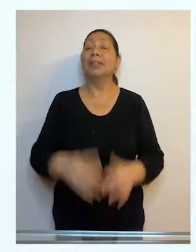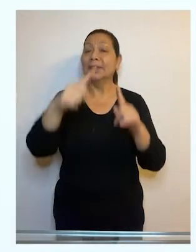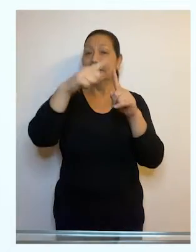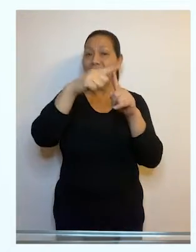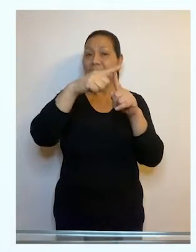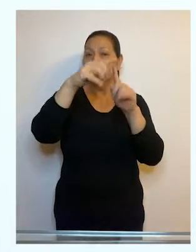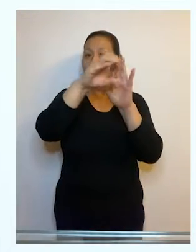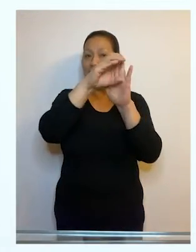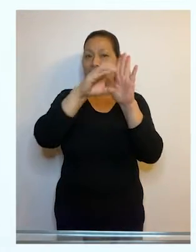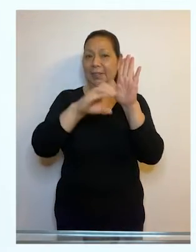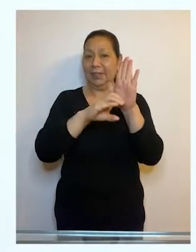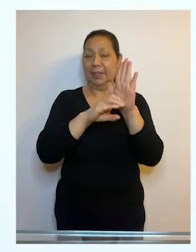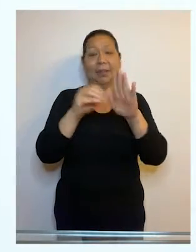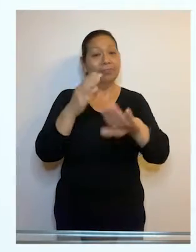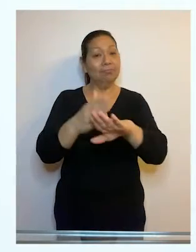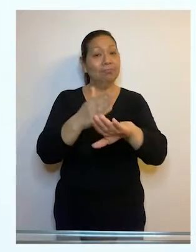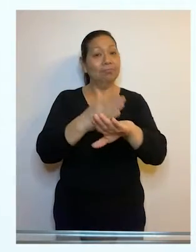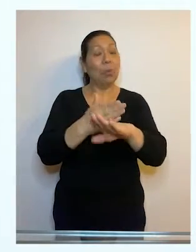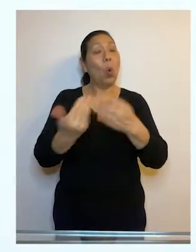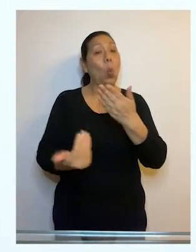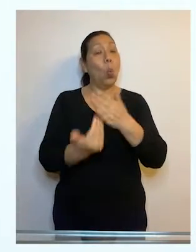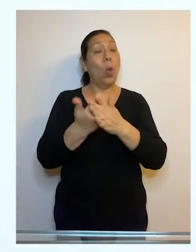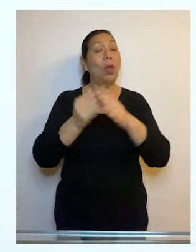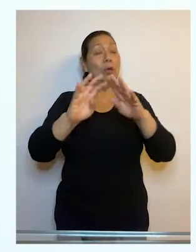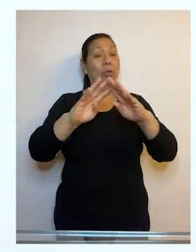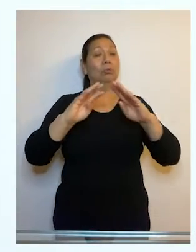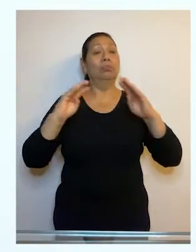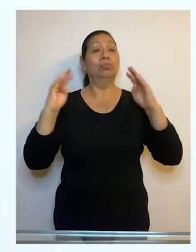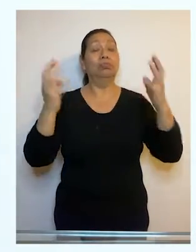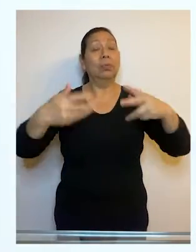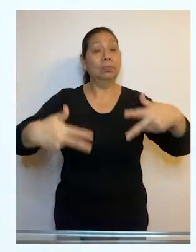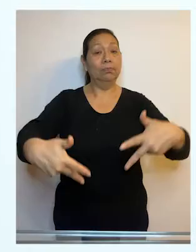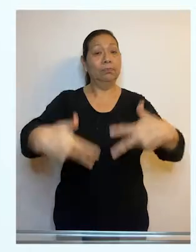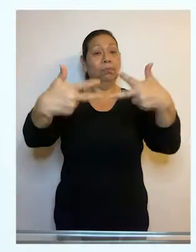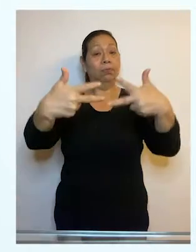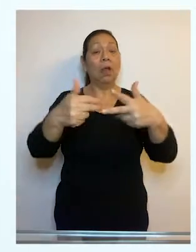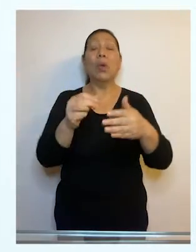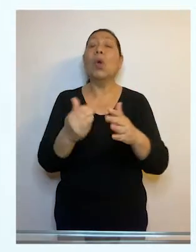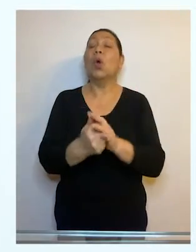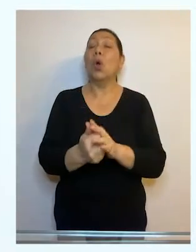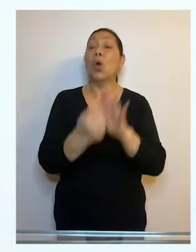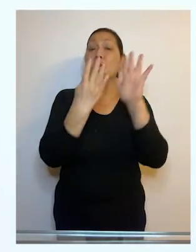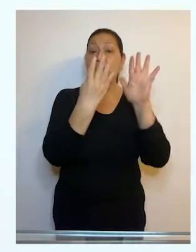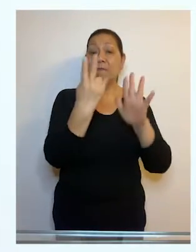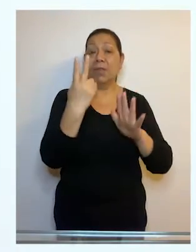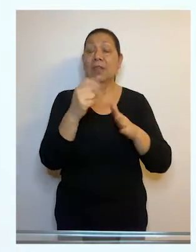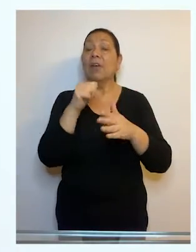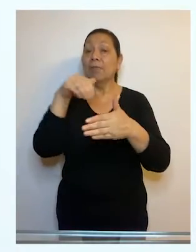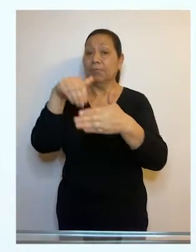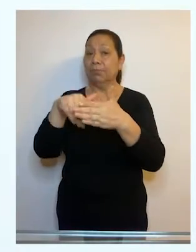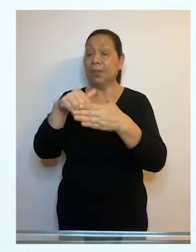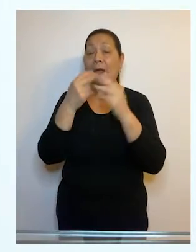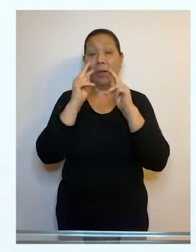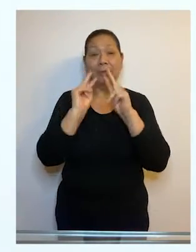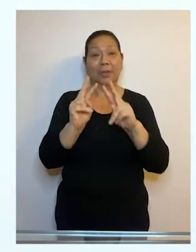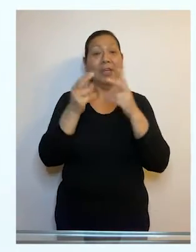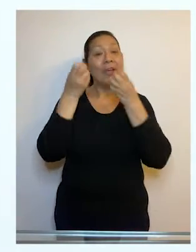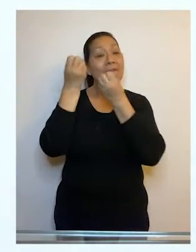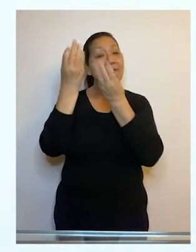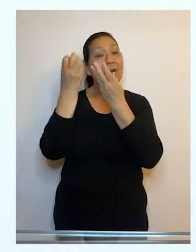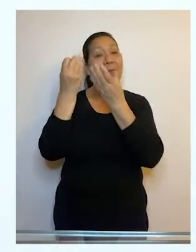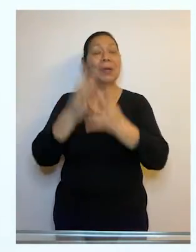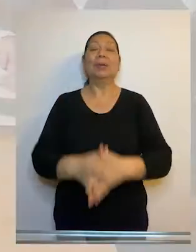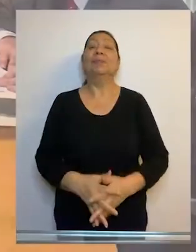El Tribunal Constitucional desarrolló una nueva audiencia pública remota, dejando al voto 92 causas. Vamos